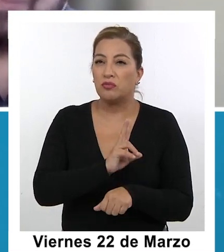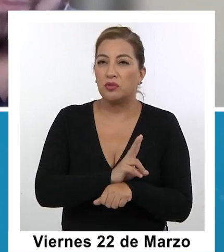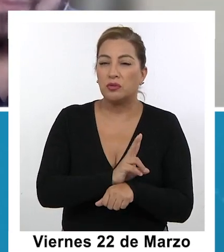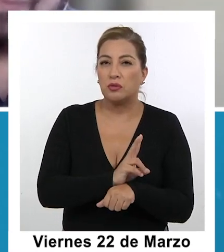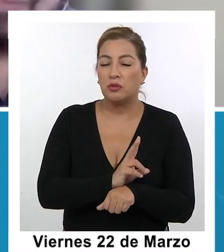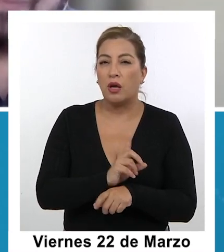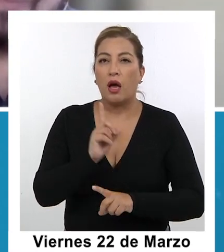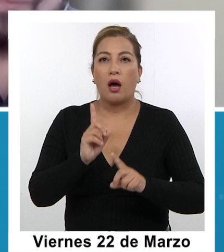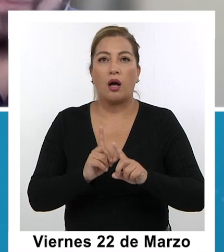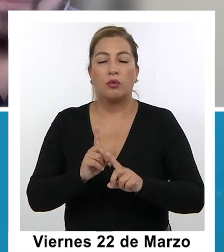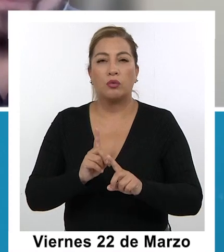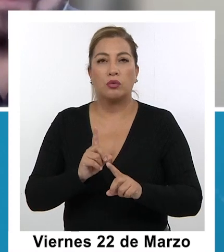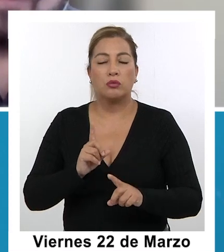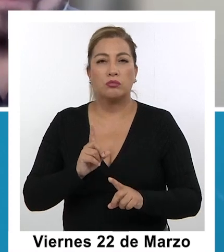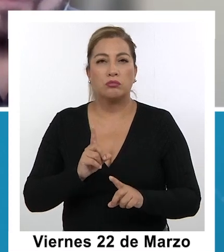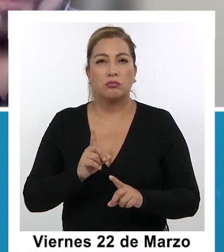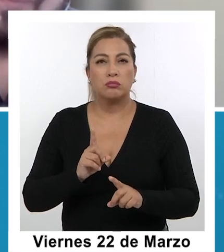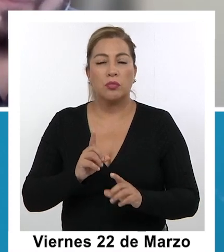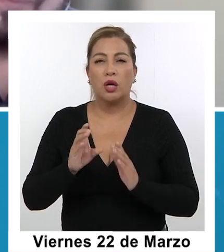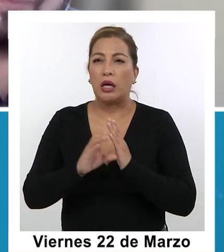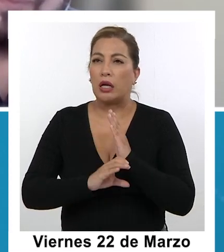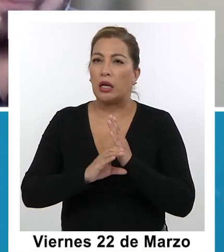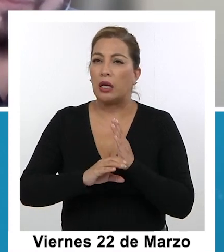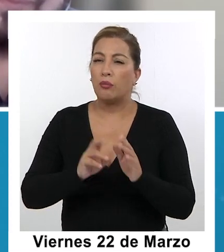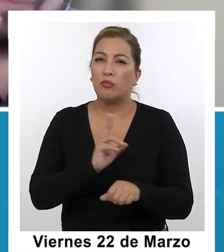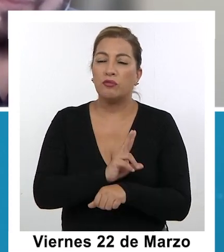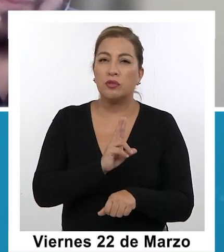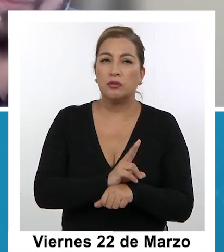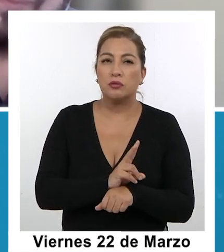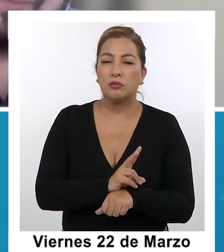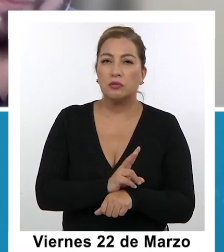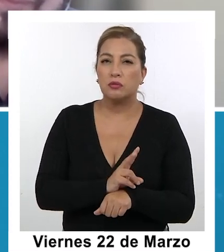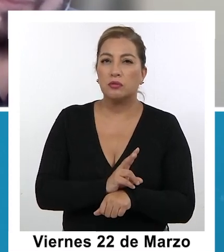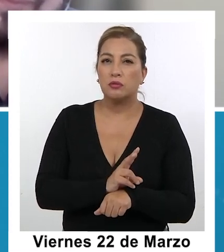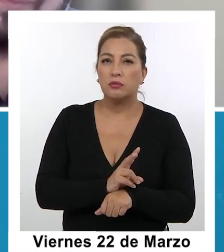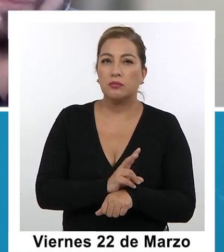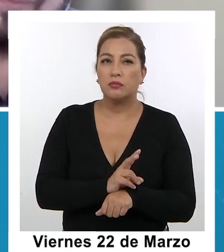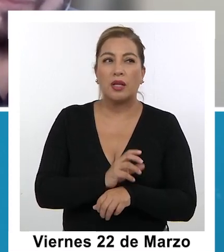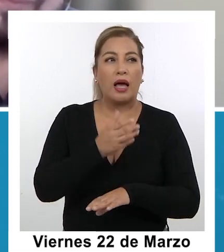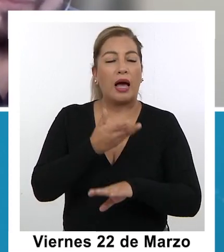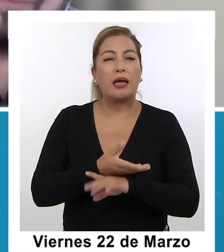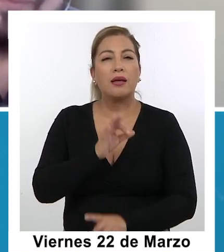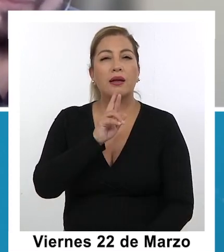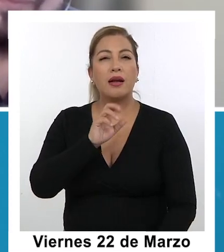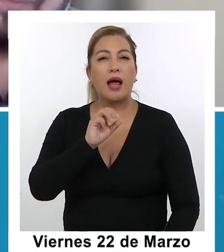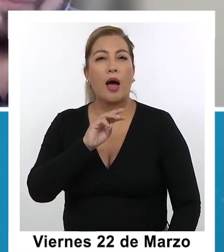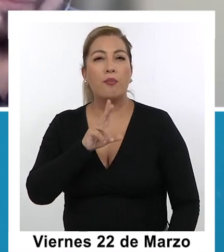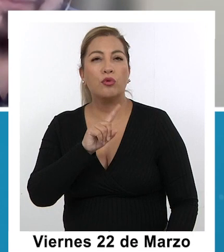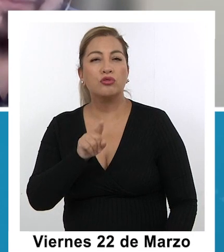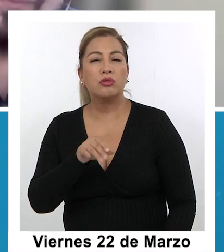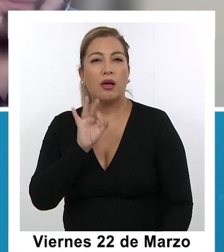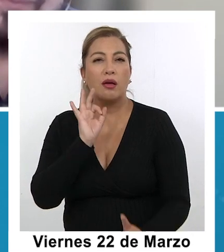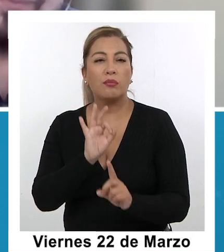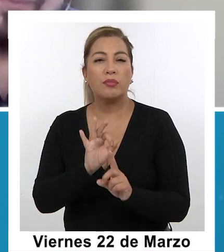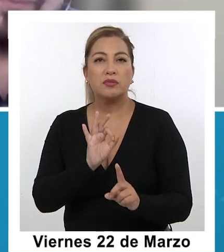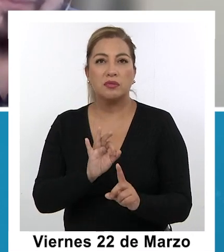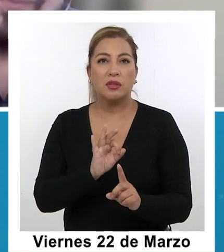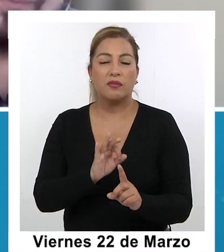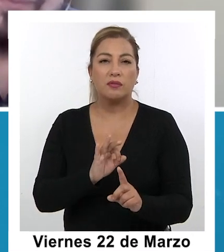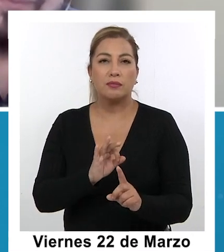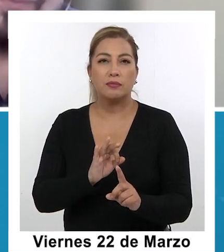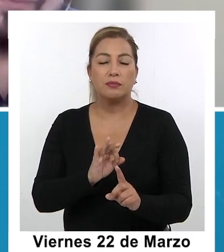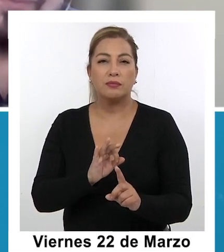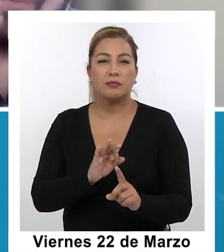profesores pueden pueden seguir la carrera docente, esa carrera docente permite aumentar en tramos específicos cada cierto tiempo y según los